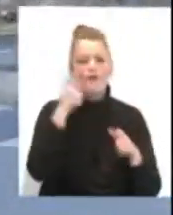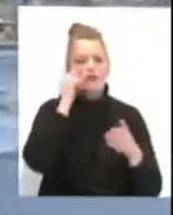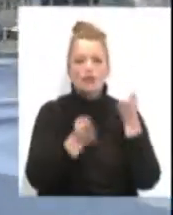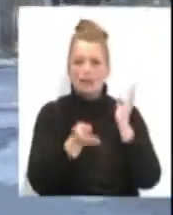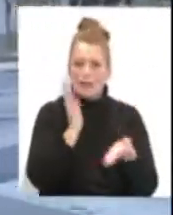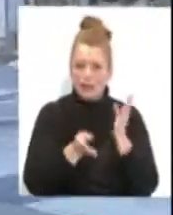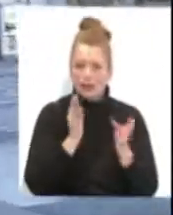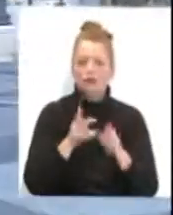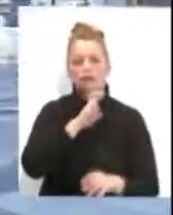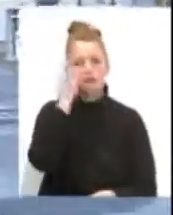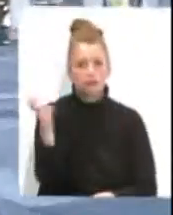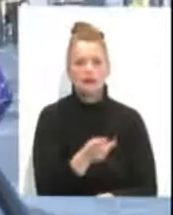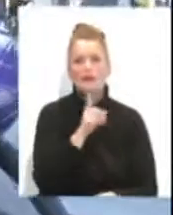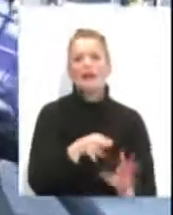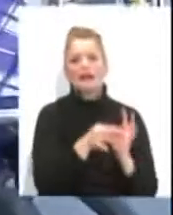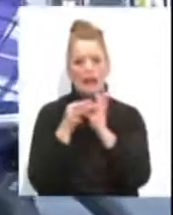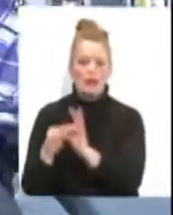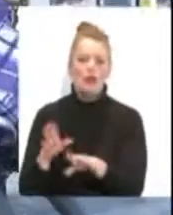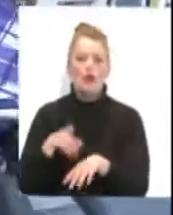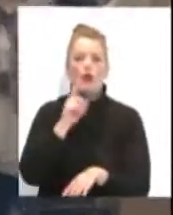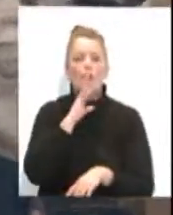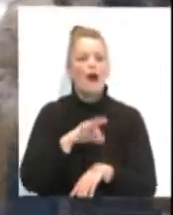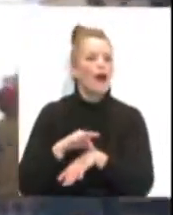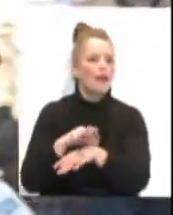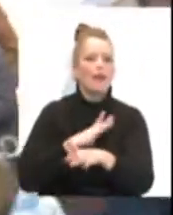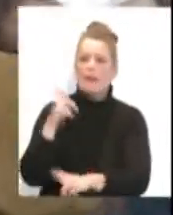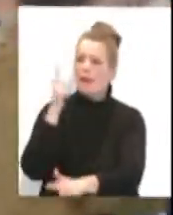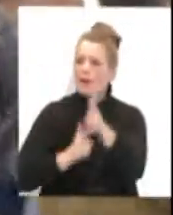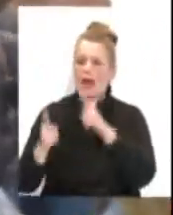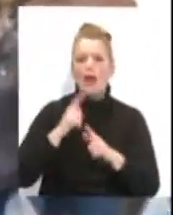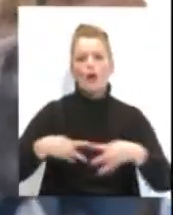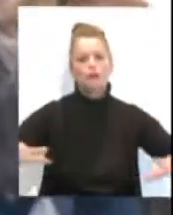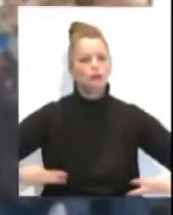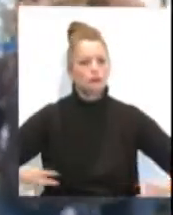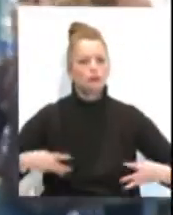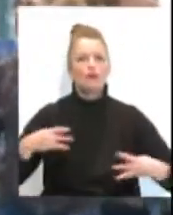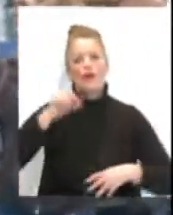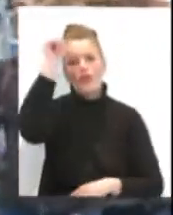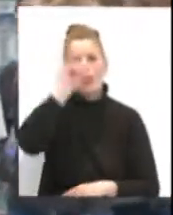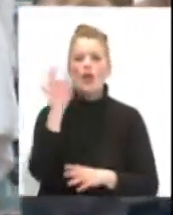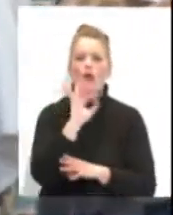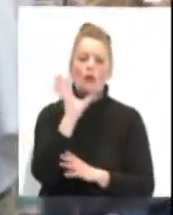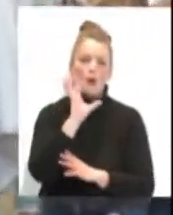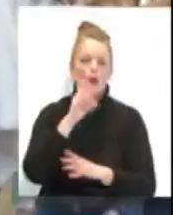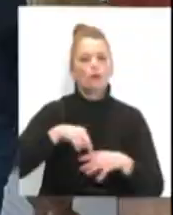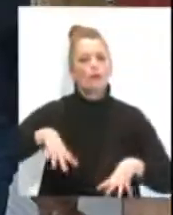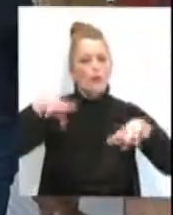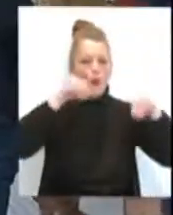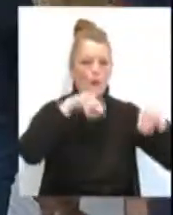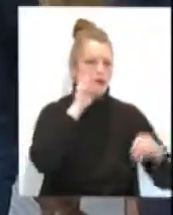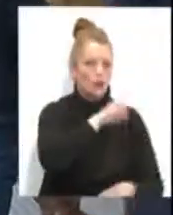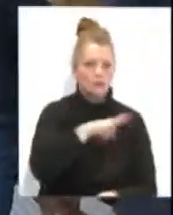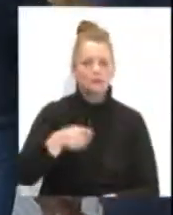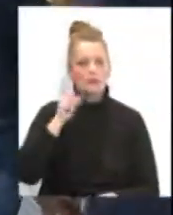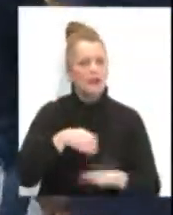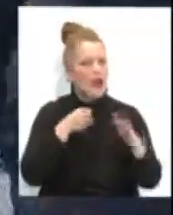ortopedias, también relacionadas con el ocio como agencias de viaje balnearios, cine o monumentos. Además, esta tarjeta permite también